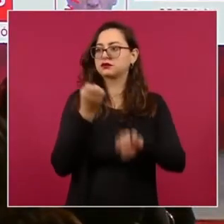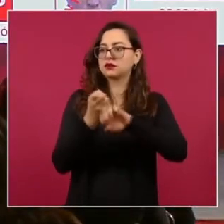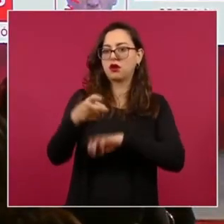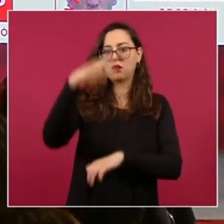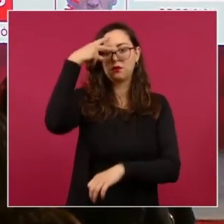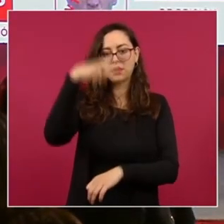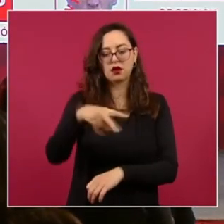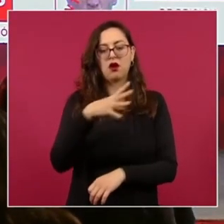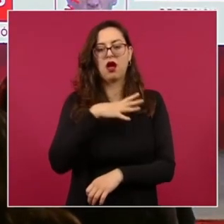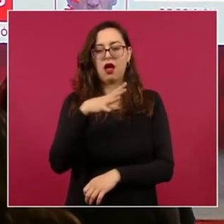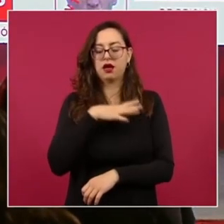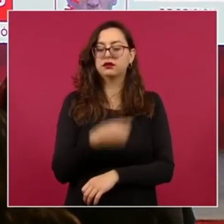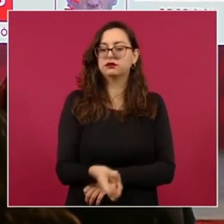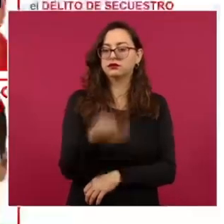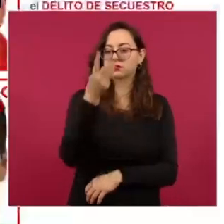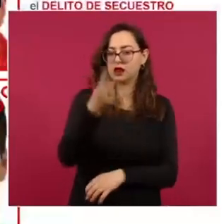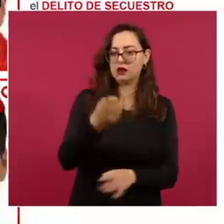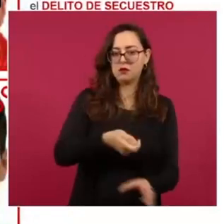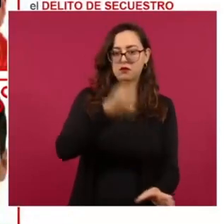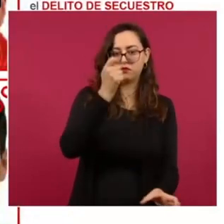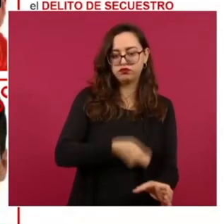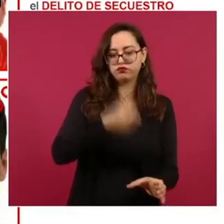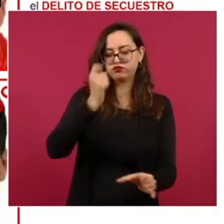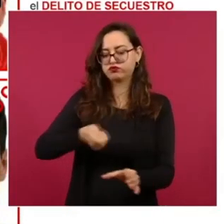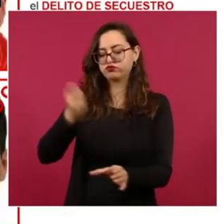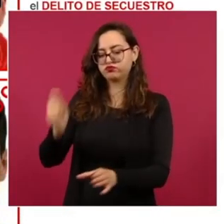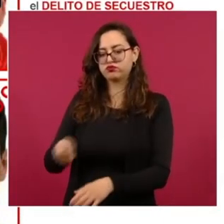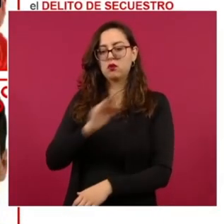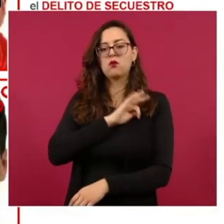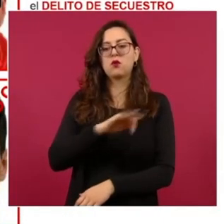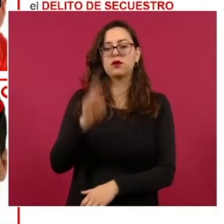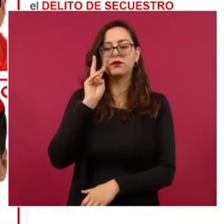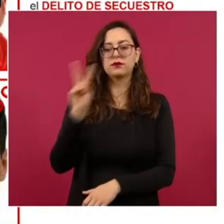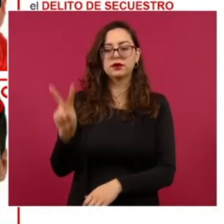secuestro con la agravante de causar la muerte a la víctima,